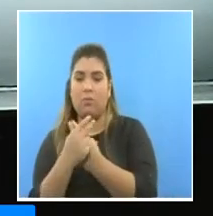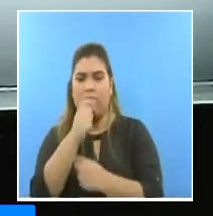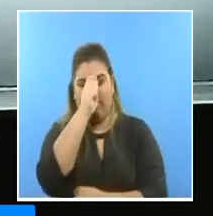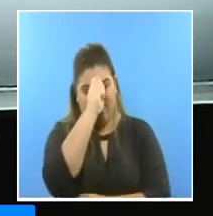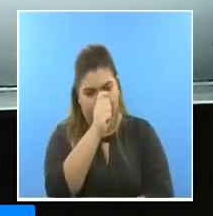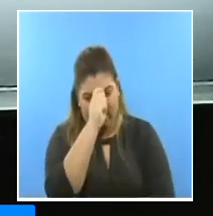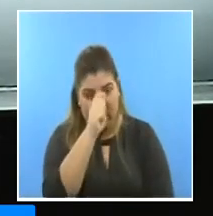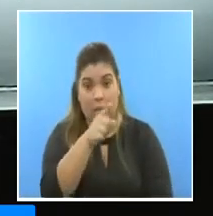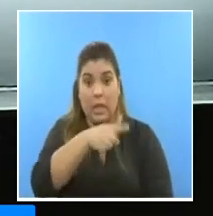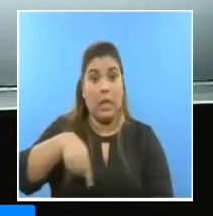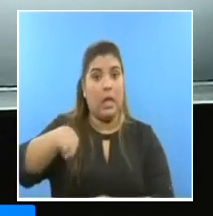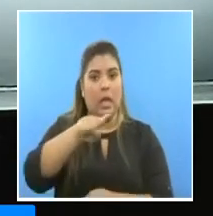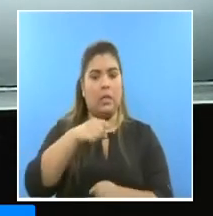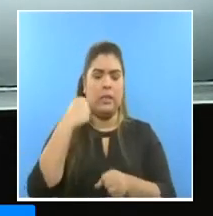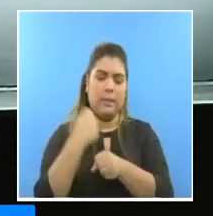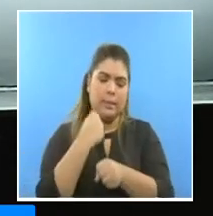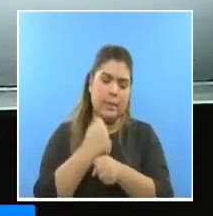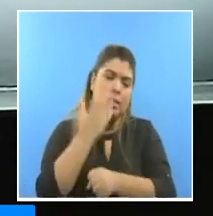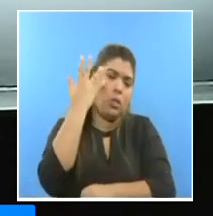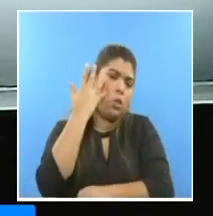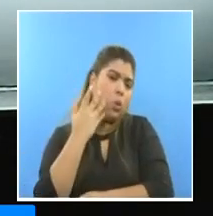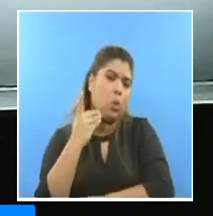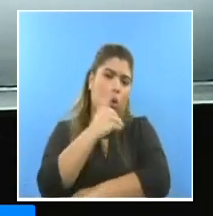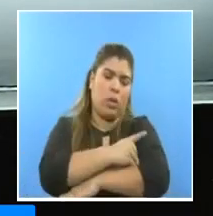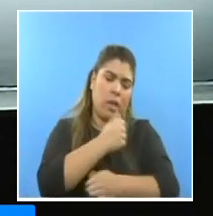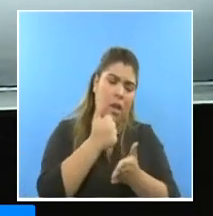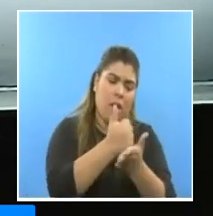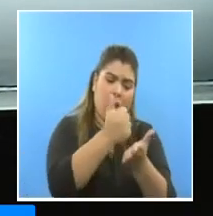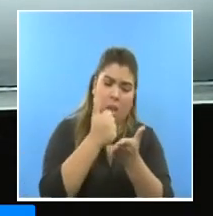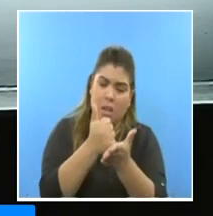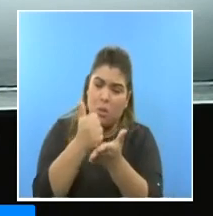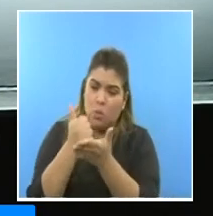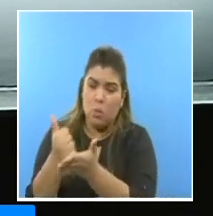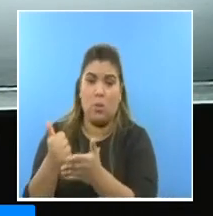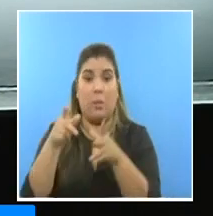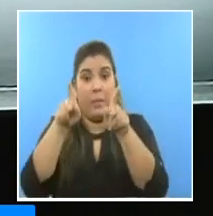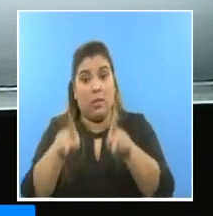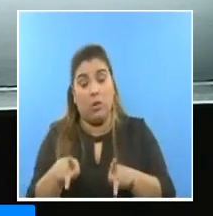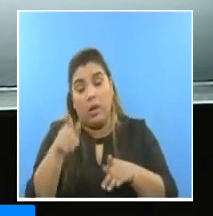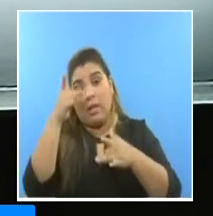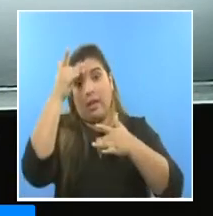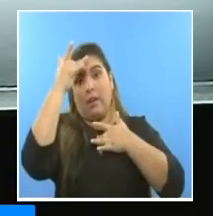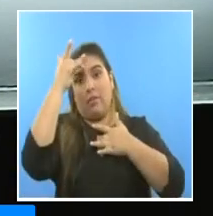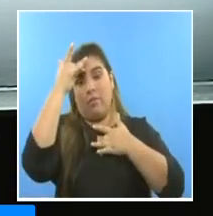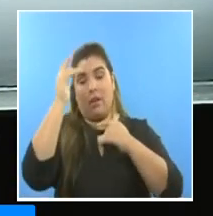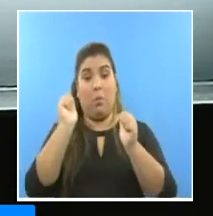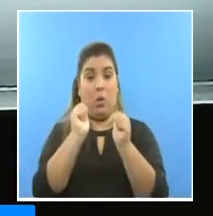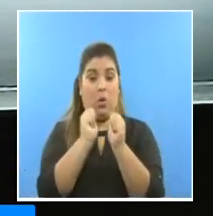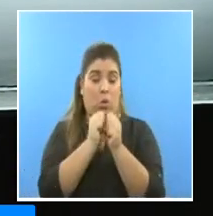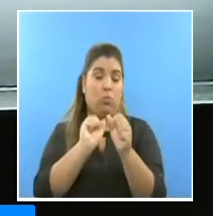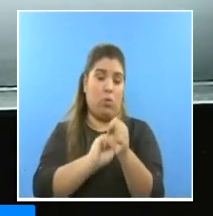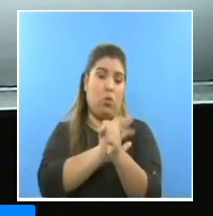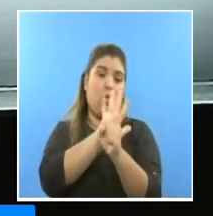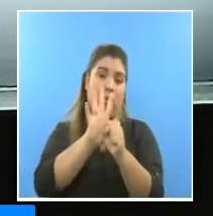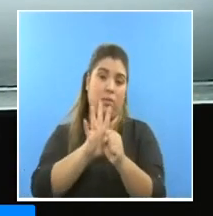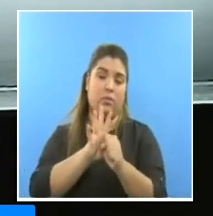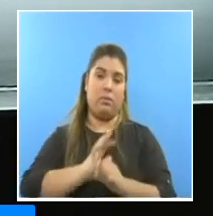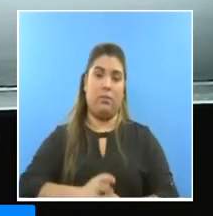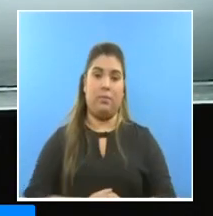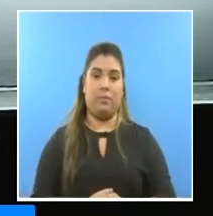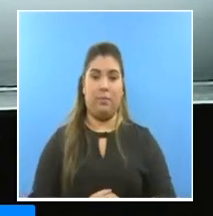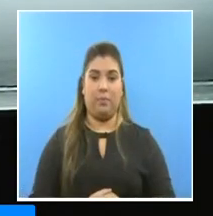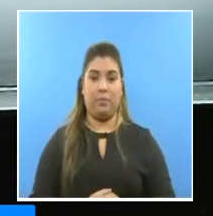primera línea ayudando a nuestros compatriotas a enfrentar esta